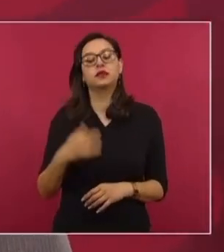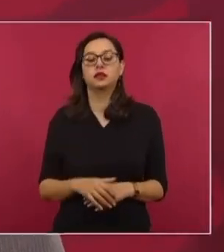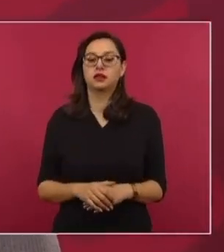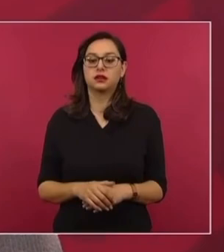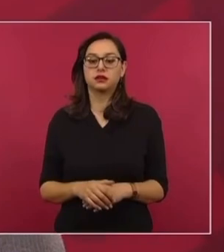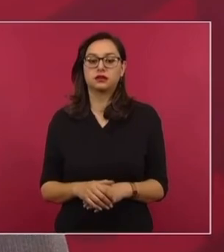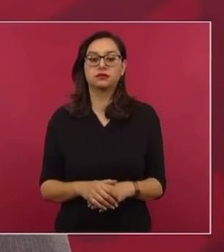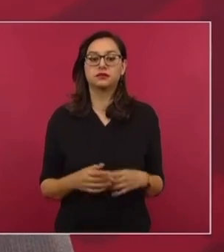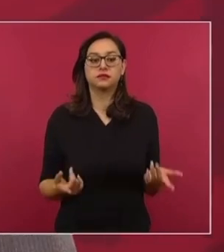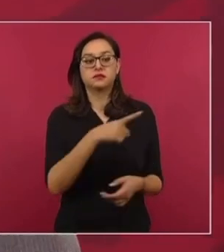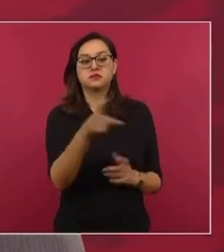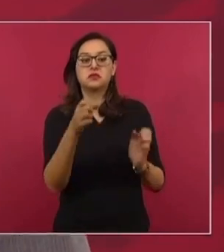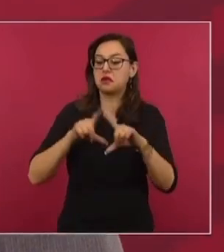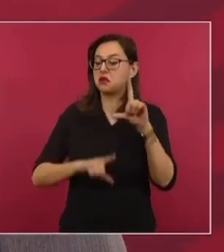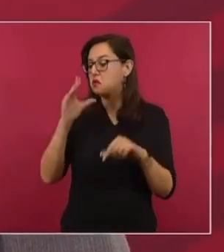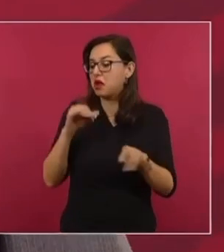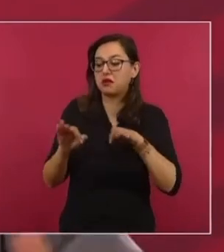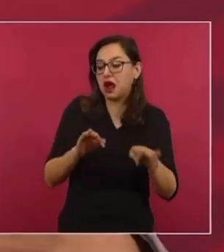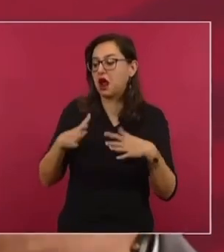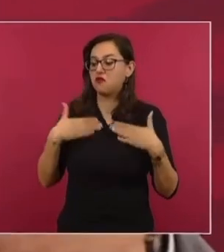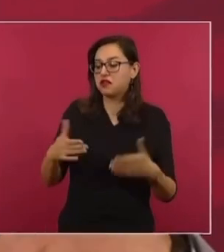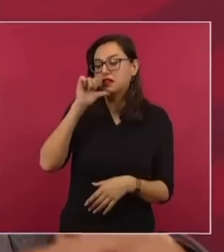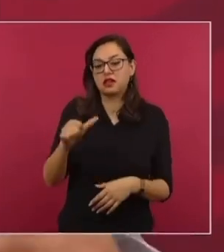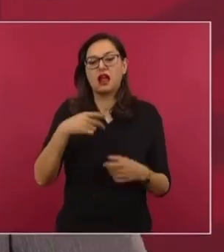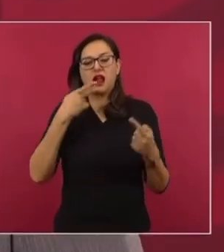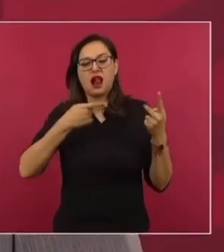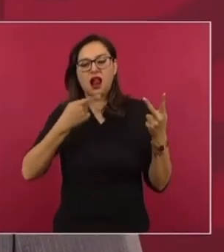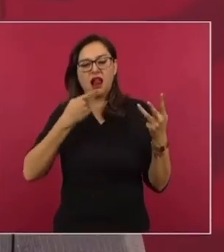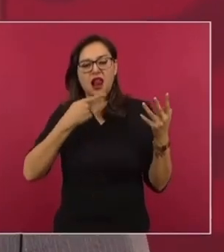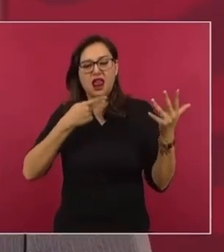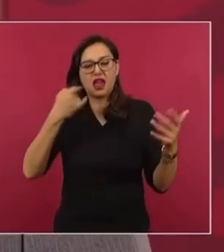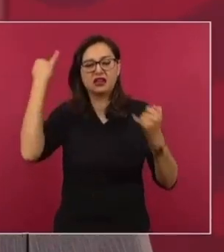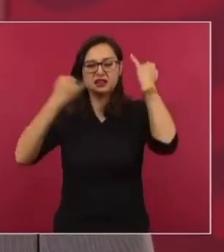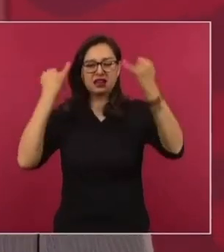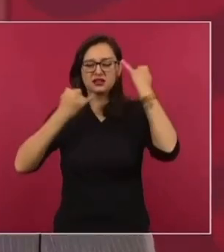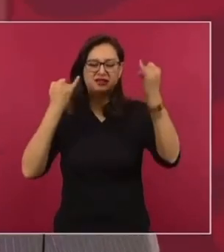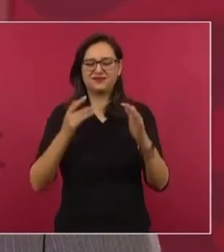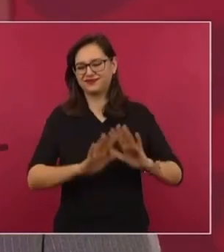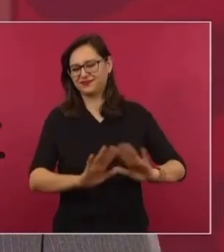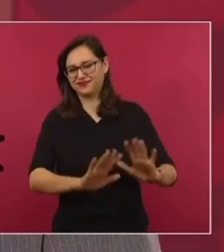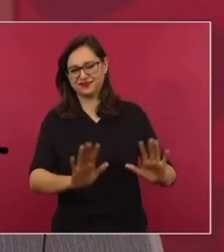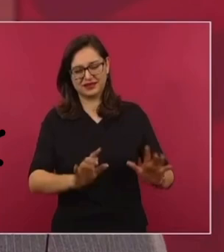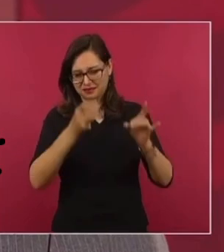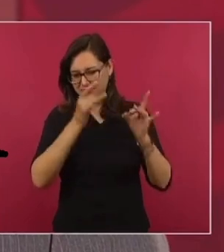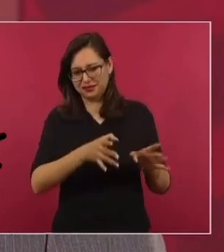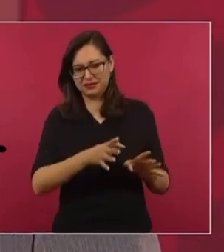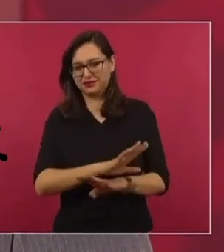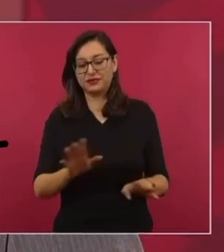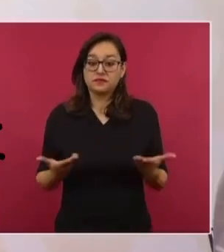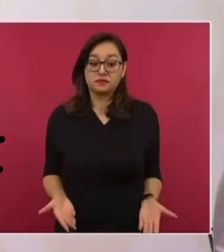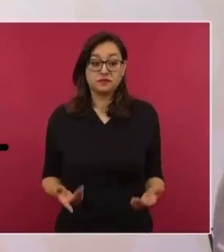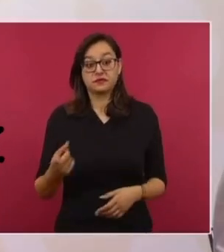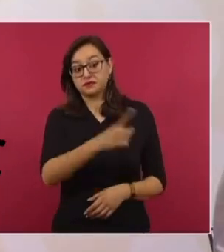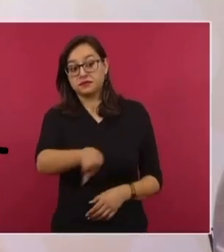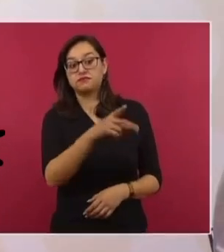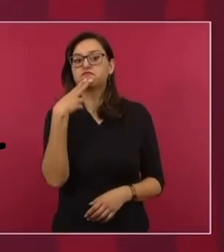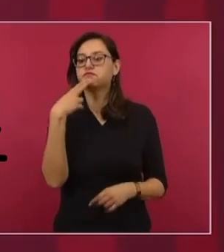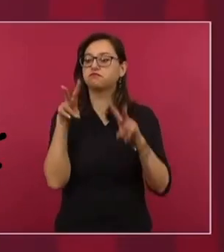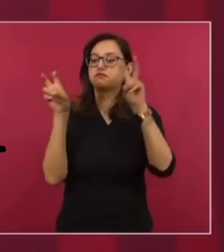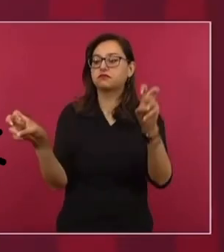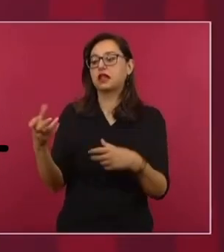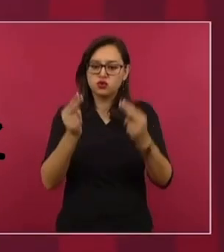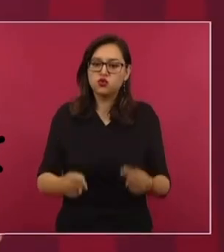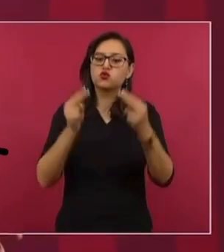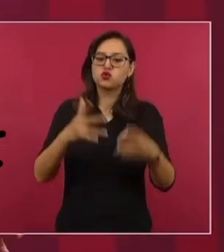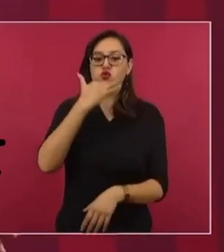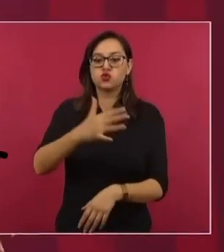para la inversión extranjera. Todo eso que utilizan, como en el caso de la industria eléctrica, las energías limpias para hacer